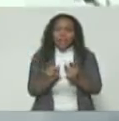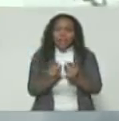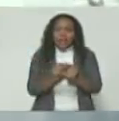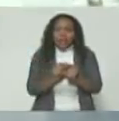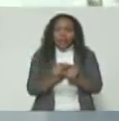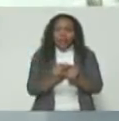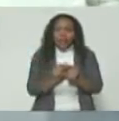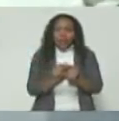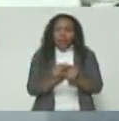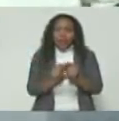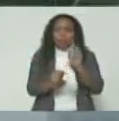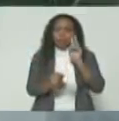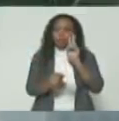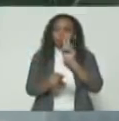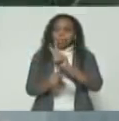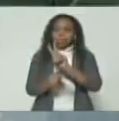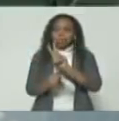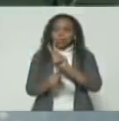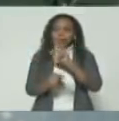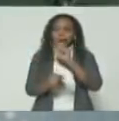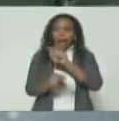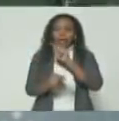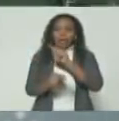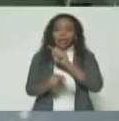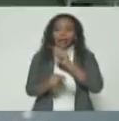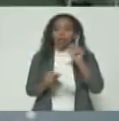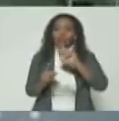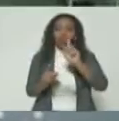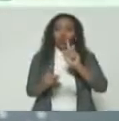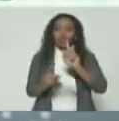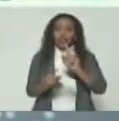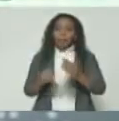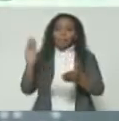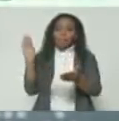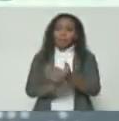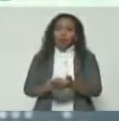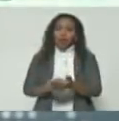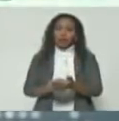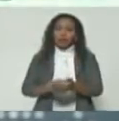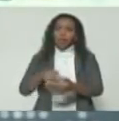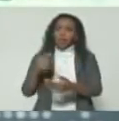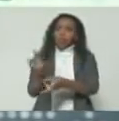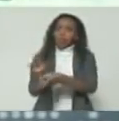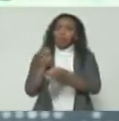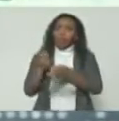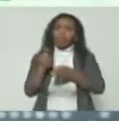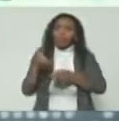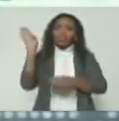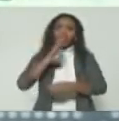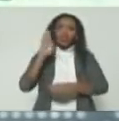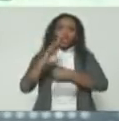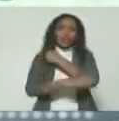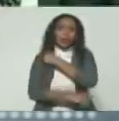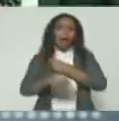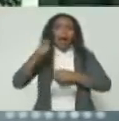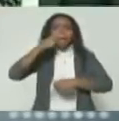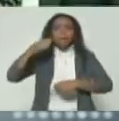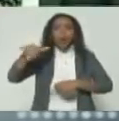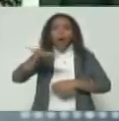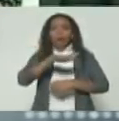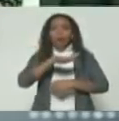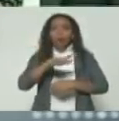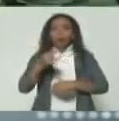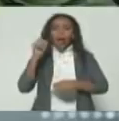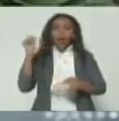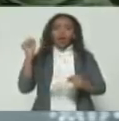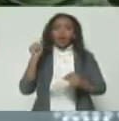y de vigilar que en esas alcabalas no se le esté imponiendo peaje y corrupción al pueblo y a